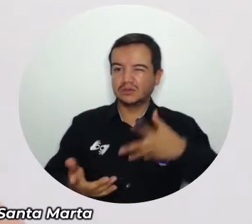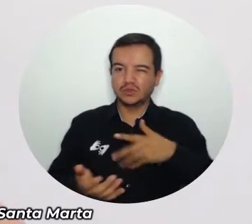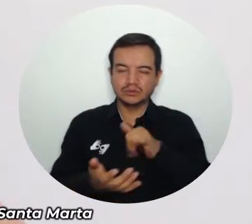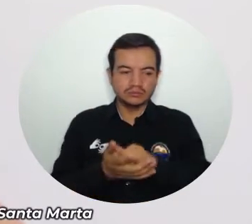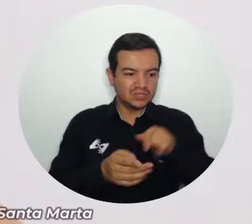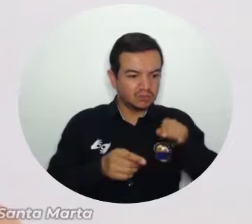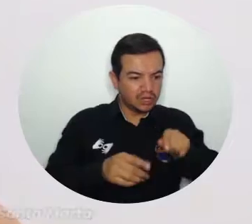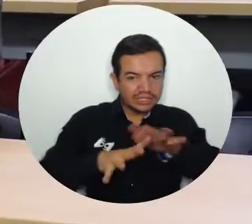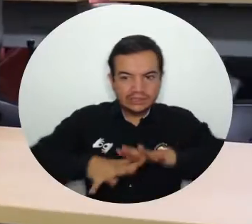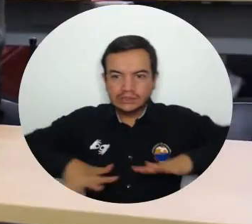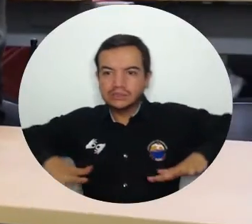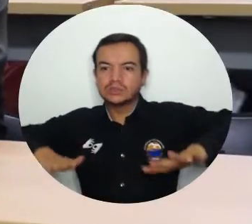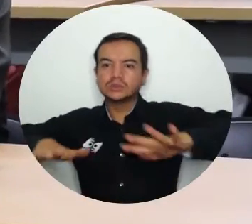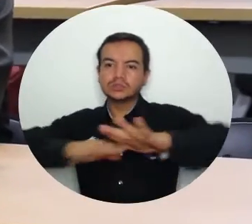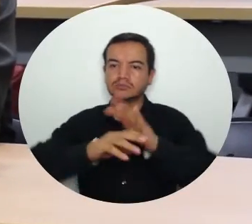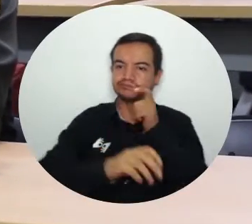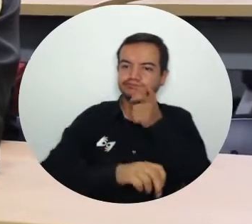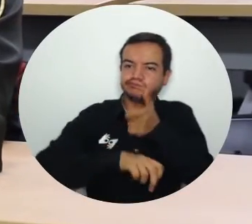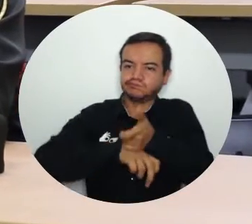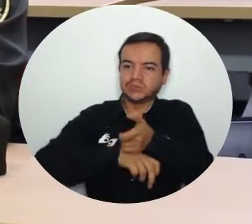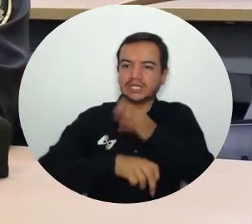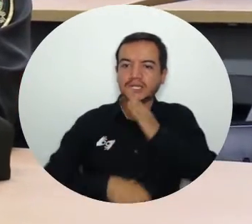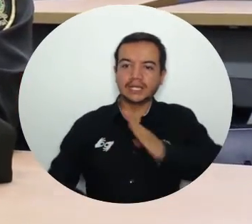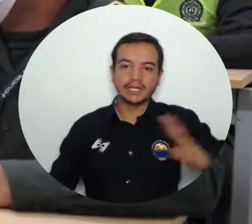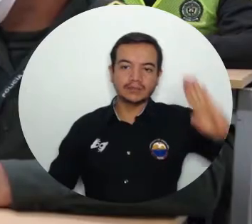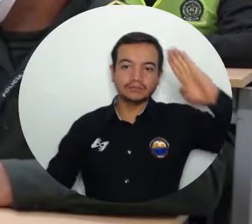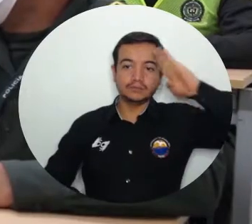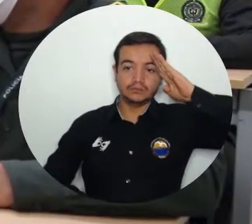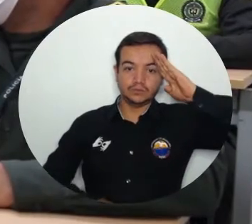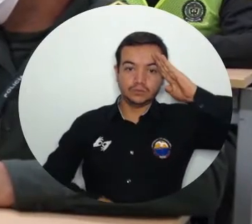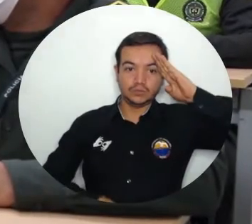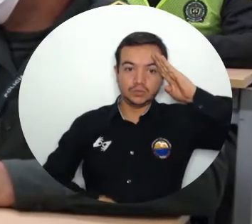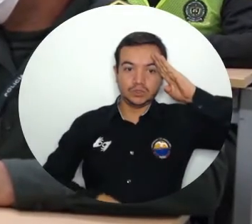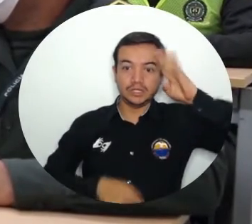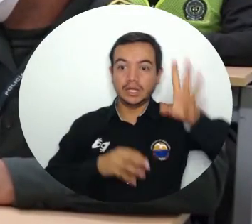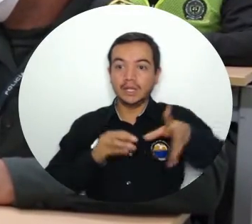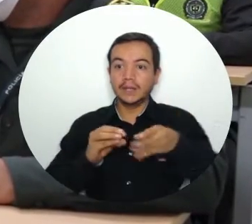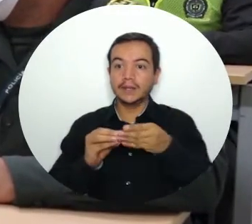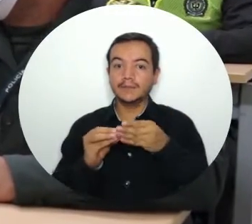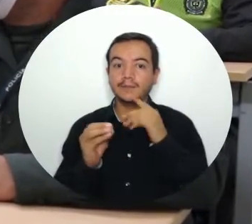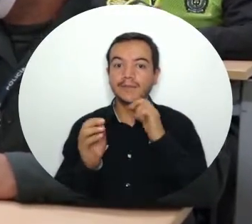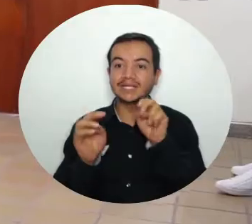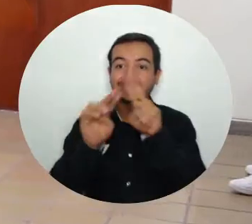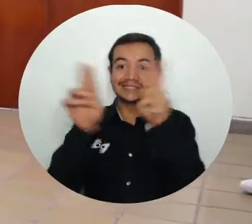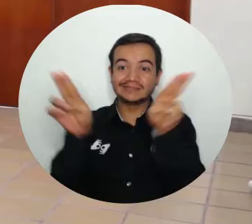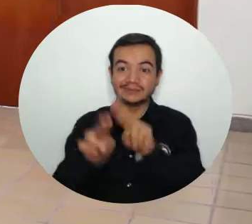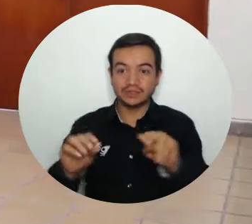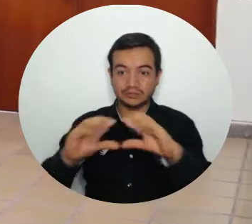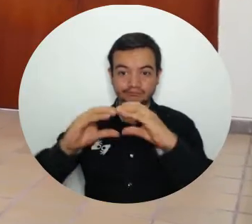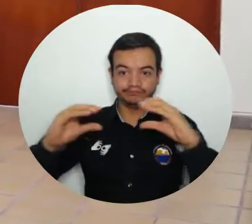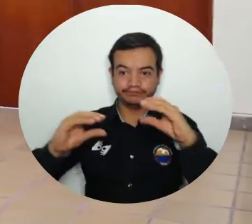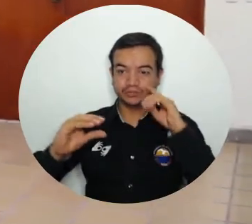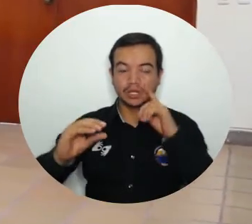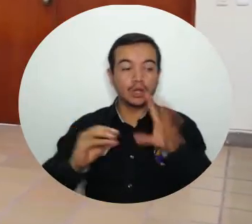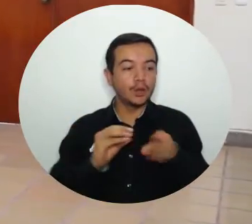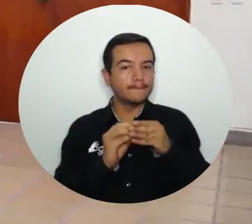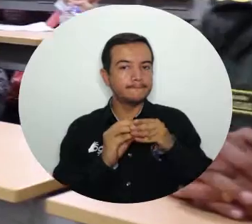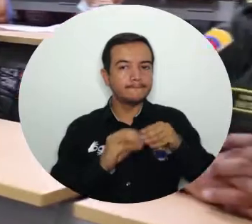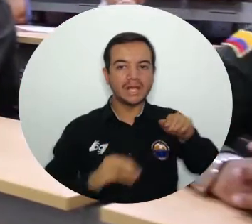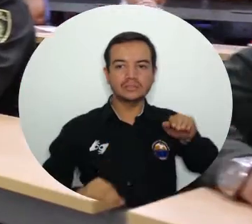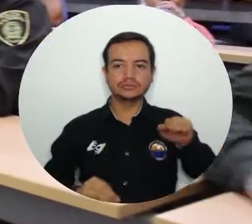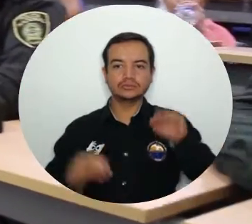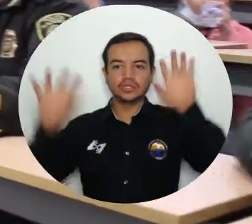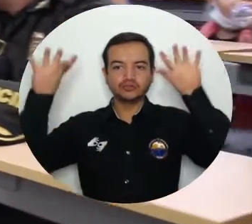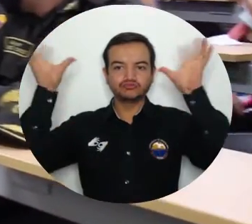dispositivo de seguridad por parte de la fuerza pública, rescatar la plataforma de tener un vehículo